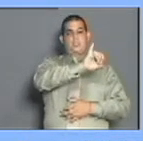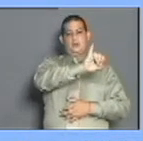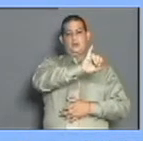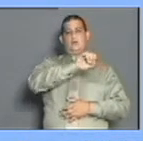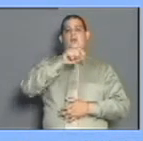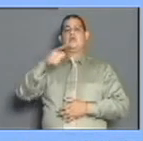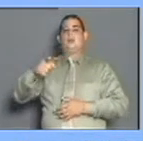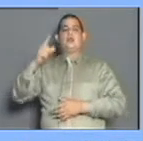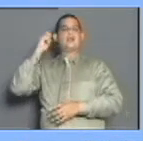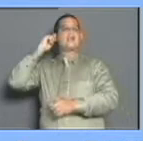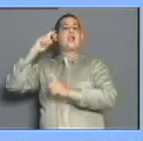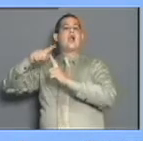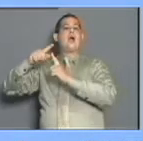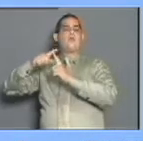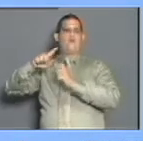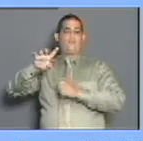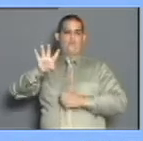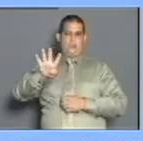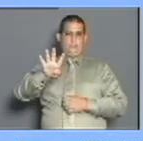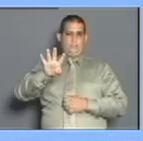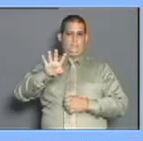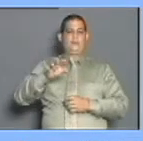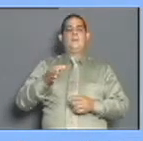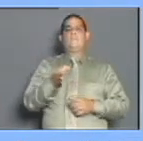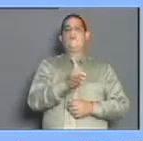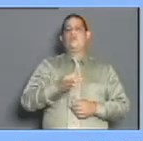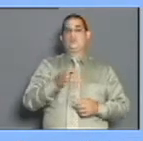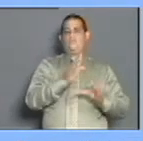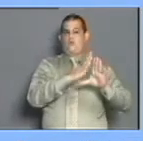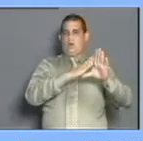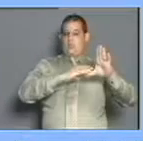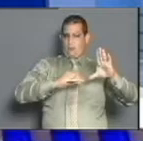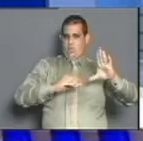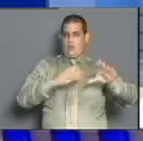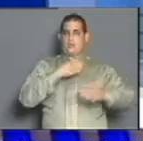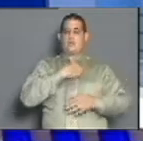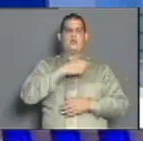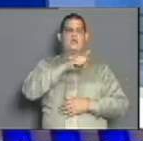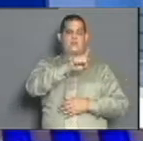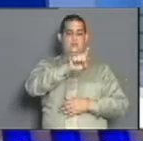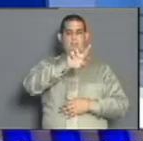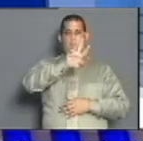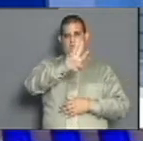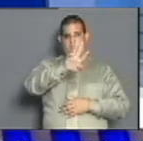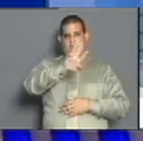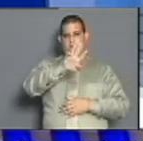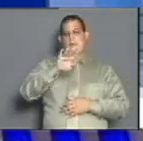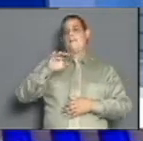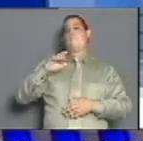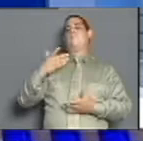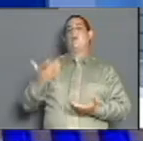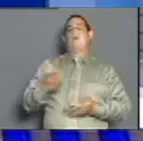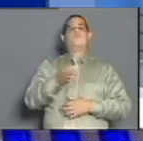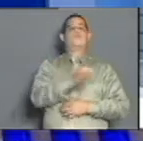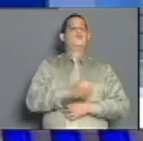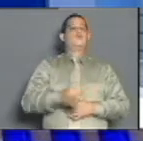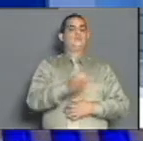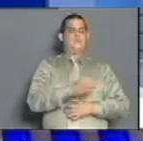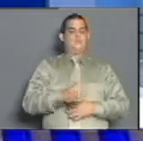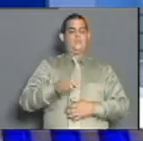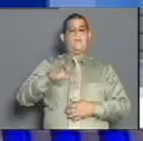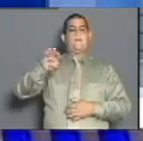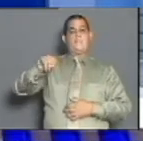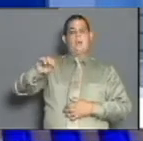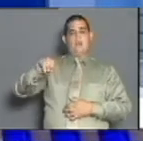Del área de salud José Ávila Serrano son 7. Y del área de salud José Martín Pérez, un total de 6. El municipio Mayarí con 8 casos. Pertenecen